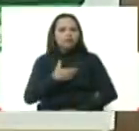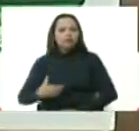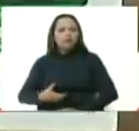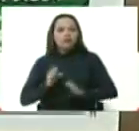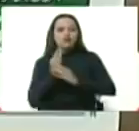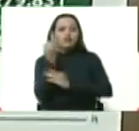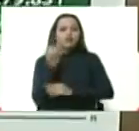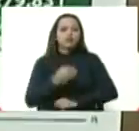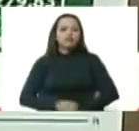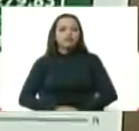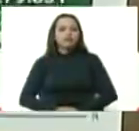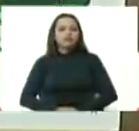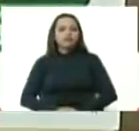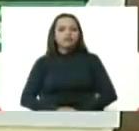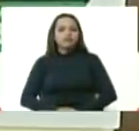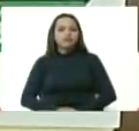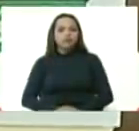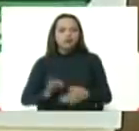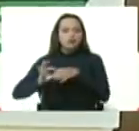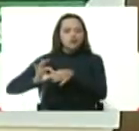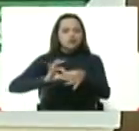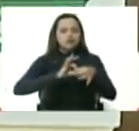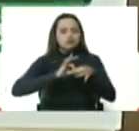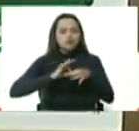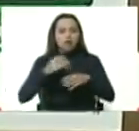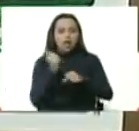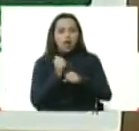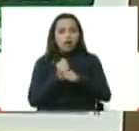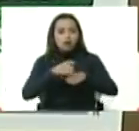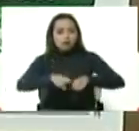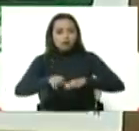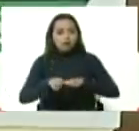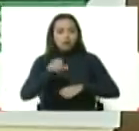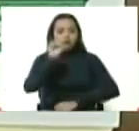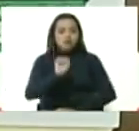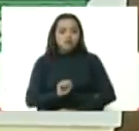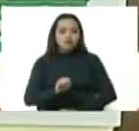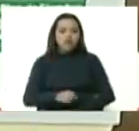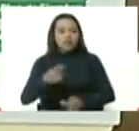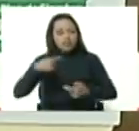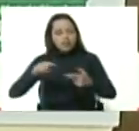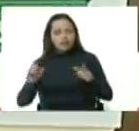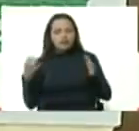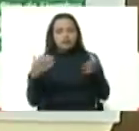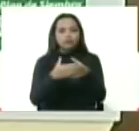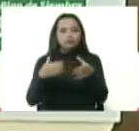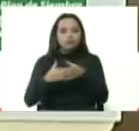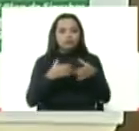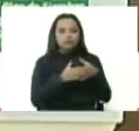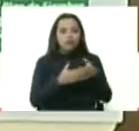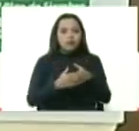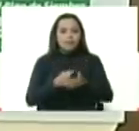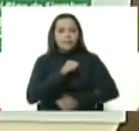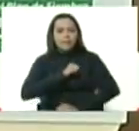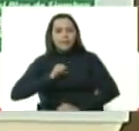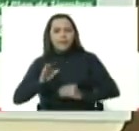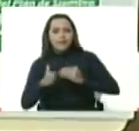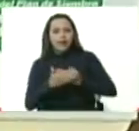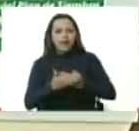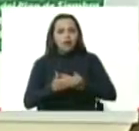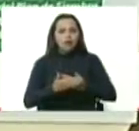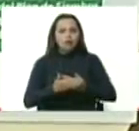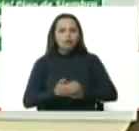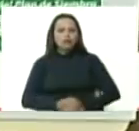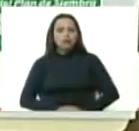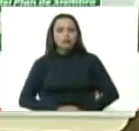alianzas de AgroSUR con diversos sectores privados cooperativistas